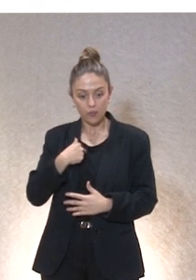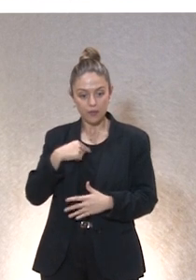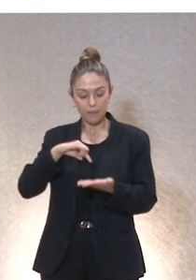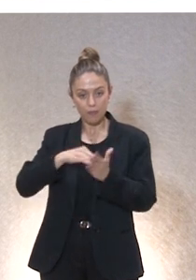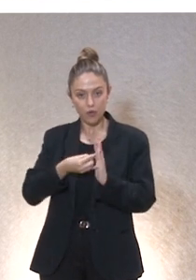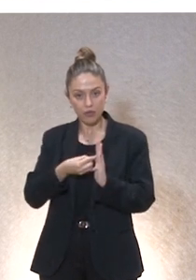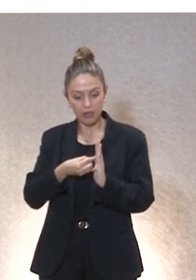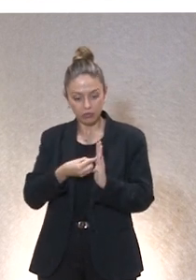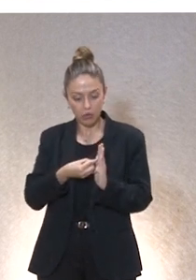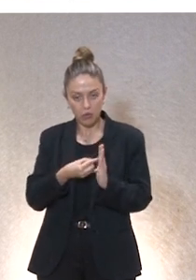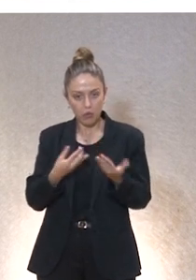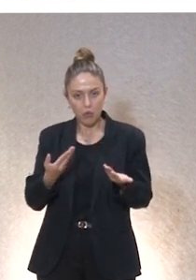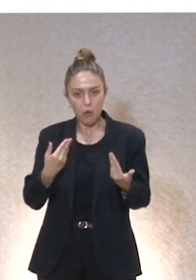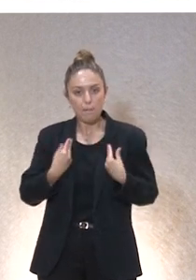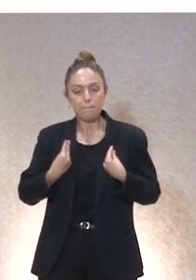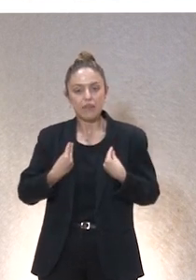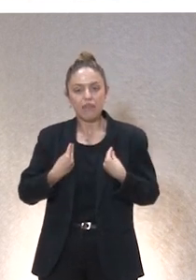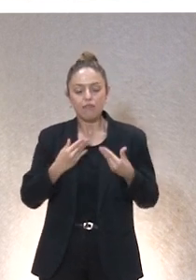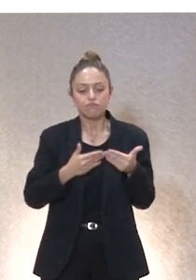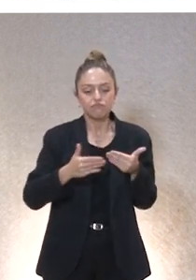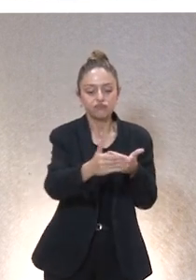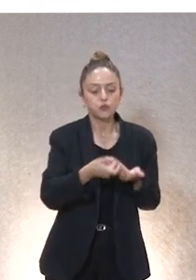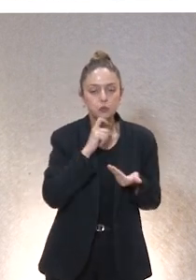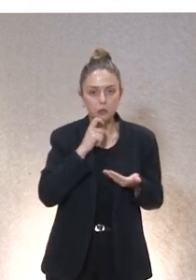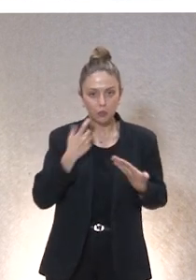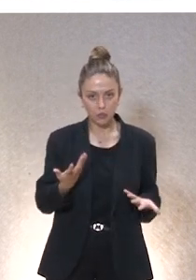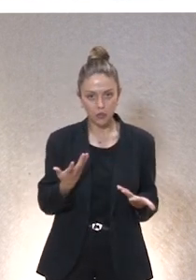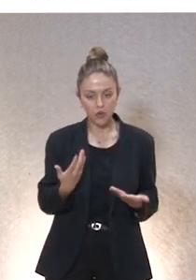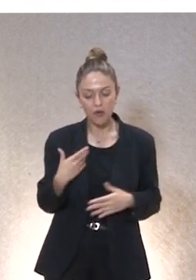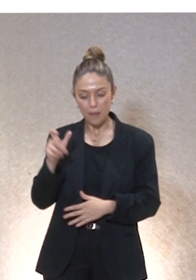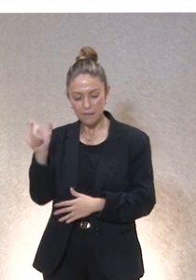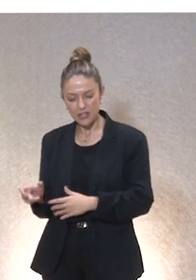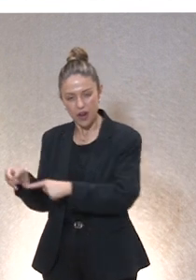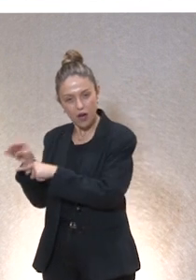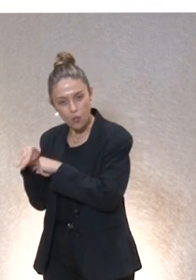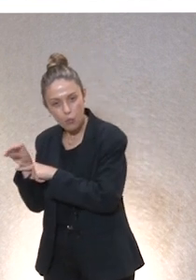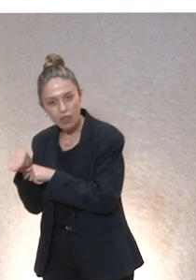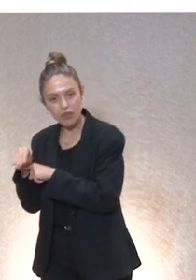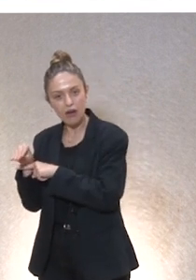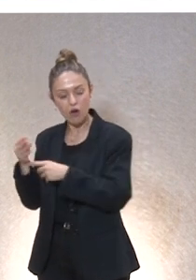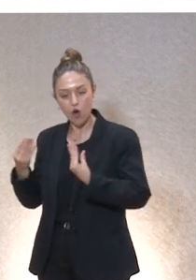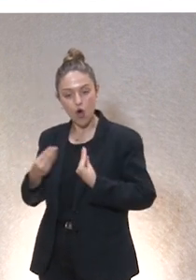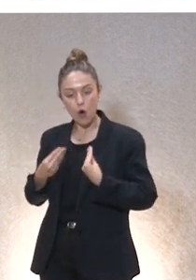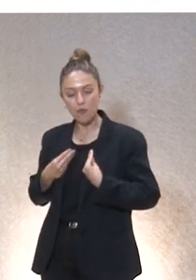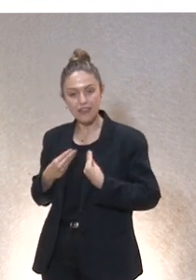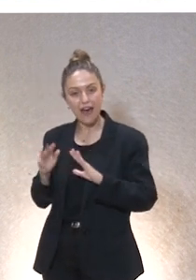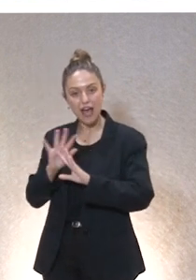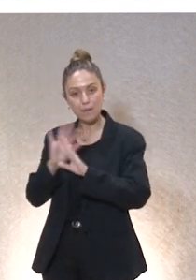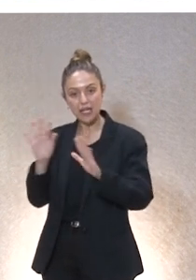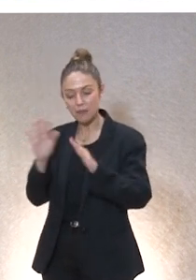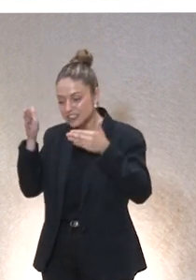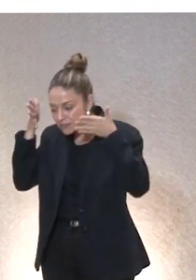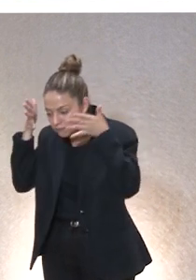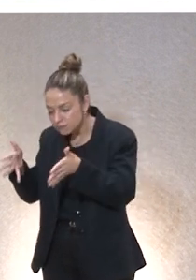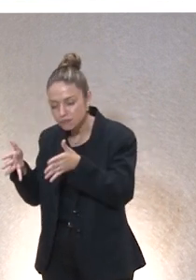de vida. A veces la responsabilidad clave. Cuando tenemos a alguien al que cuidamos y cuando nuestra vida solo tiene sentido cuando